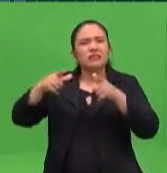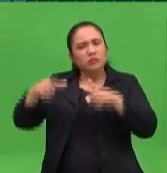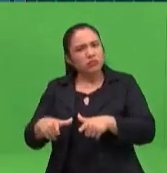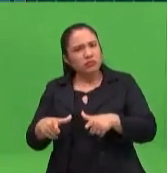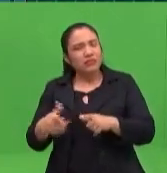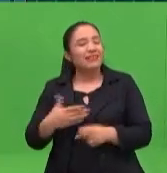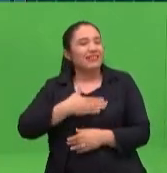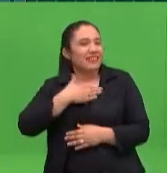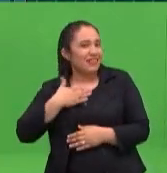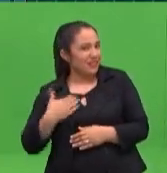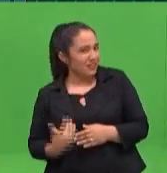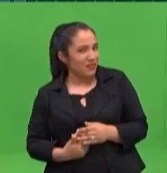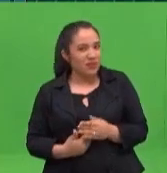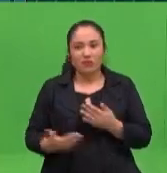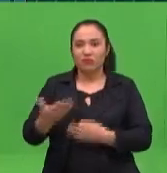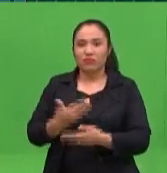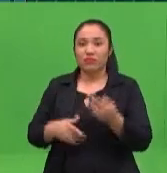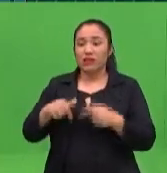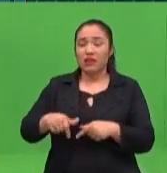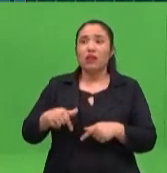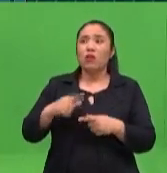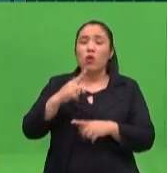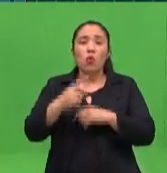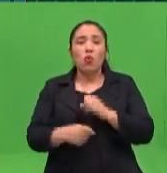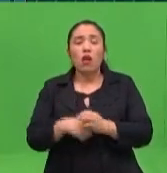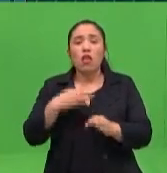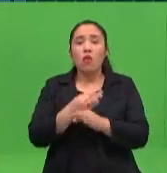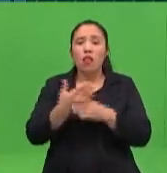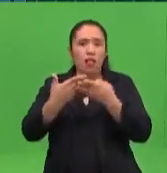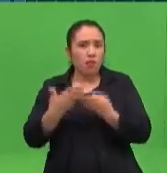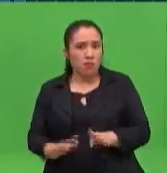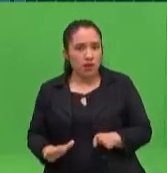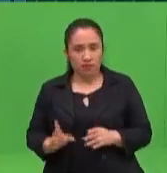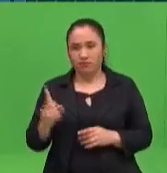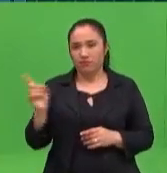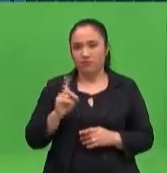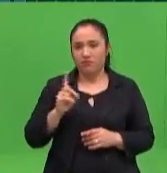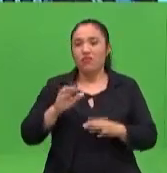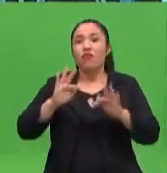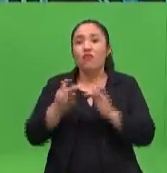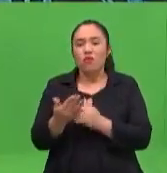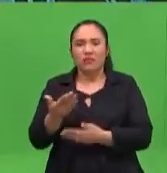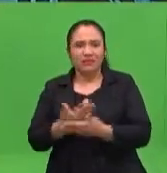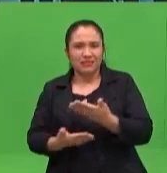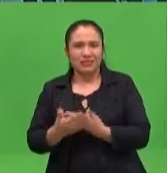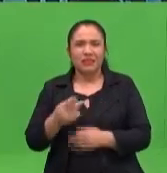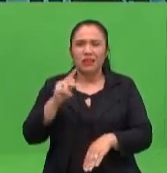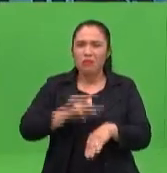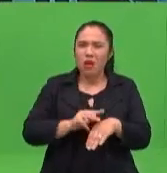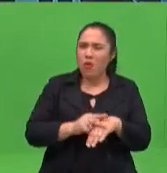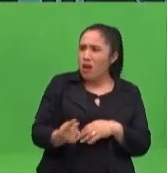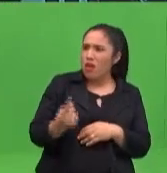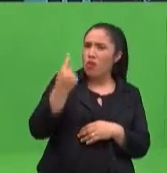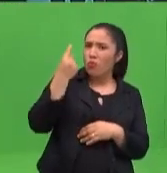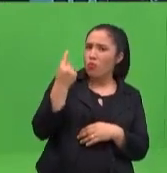escolar, solamente que va a ser en forma virtual. Claro, el mundo está en todo esto, no solamente Paraguay, el